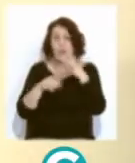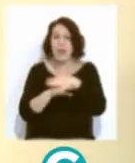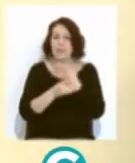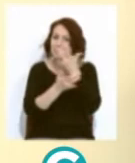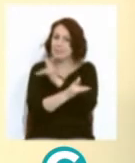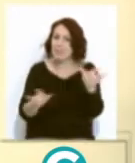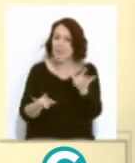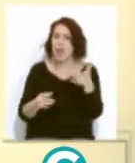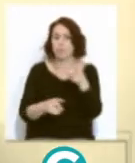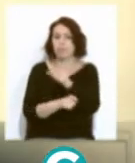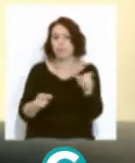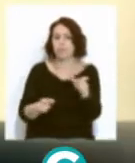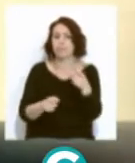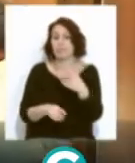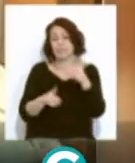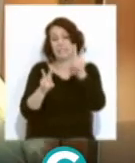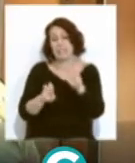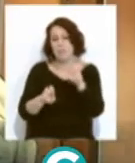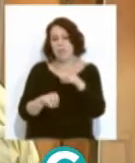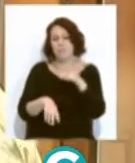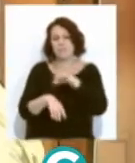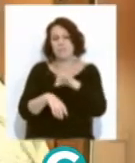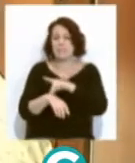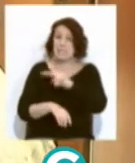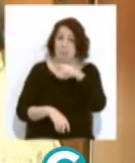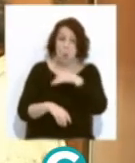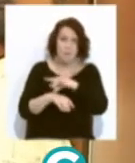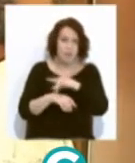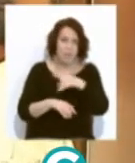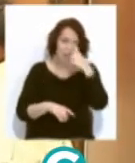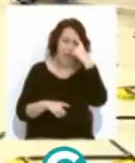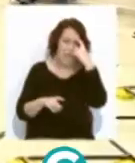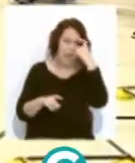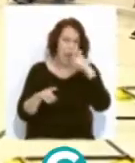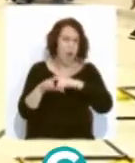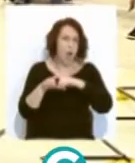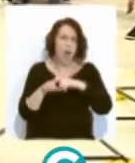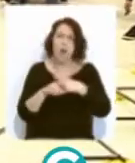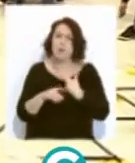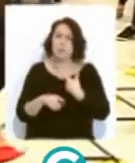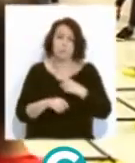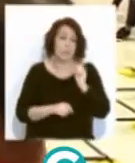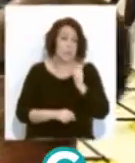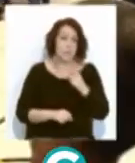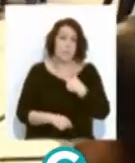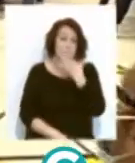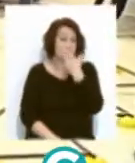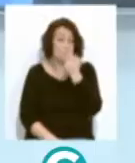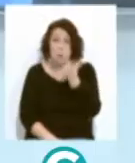sensibilizar a la población sobre una dolencia, que siendo la segunda enfermedad neurológica más común, es muy poco conocida.